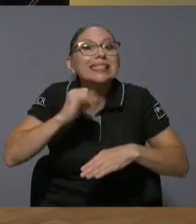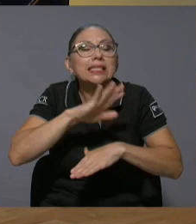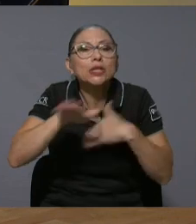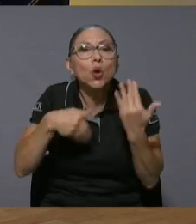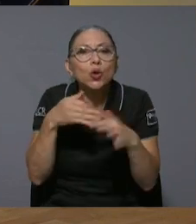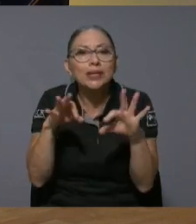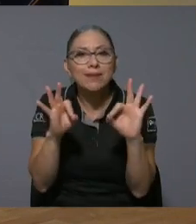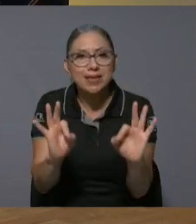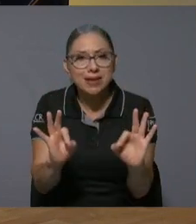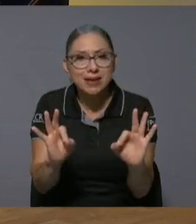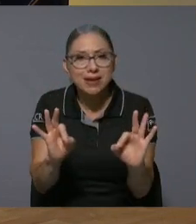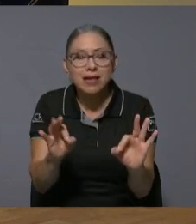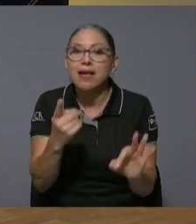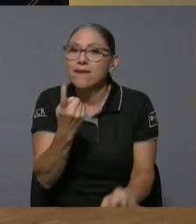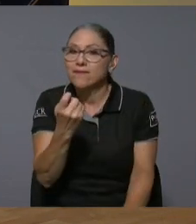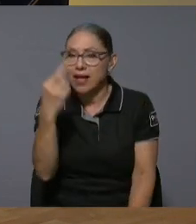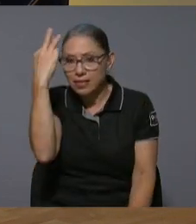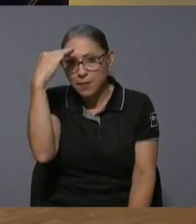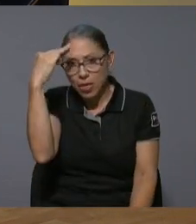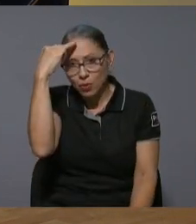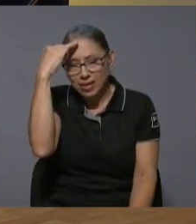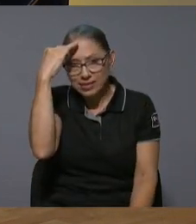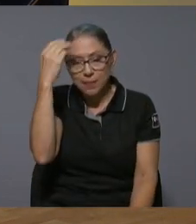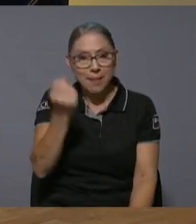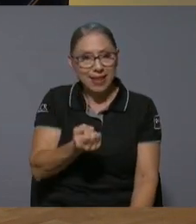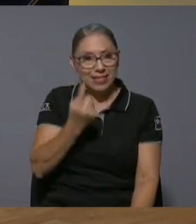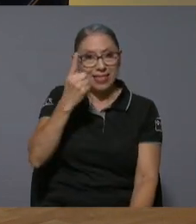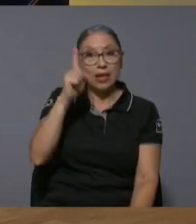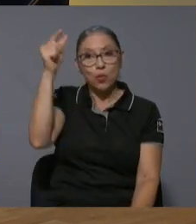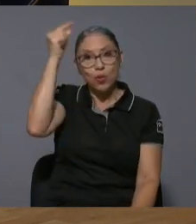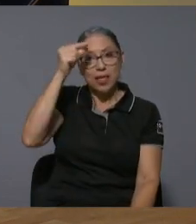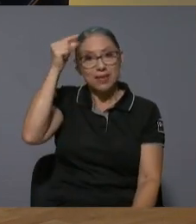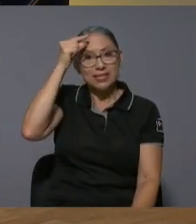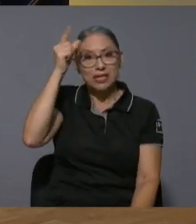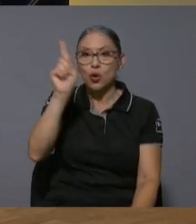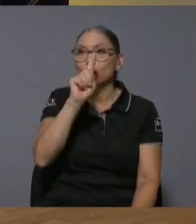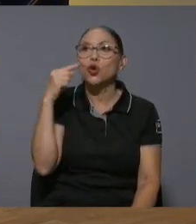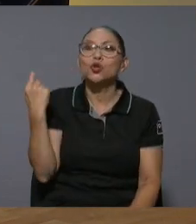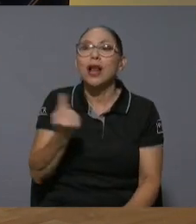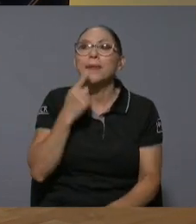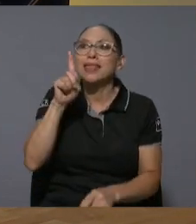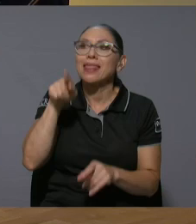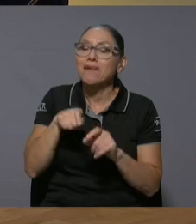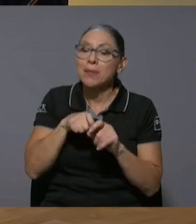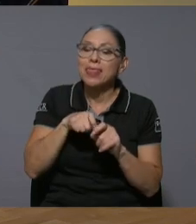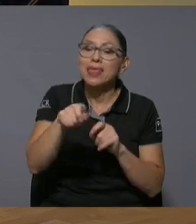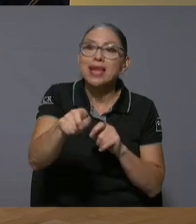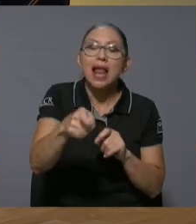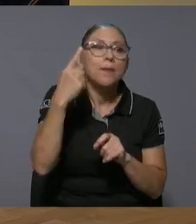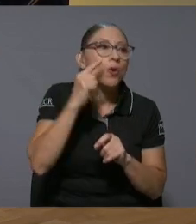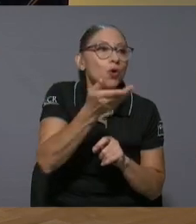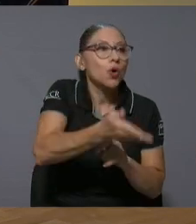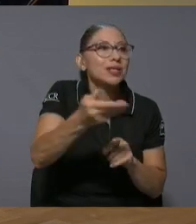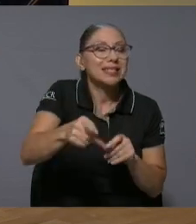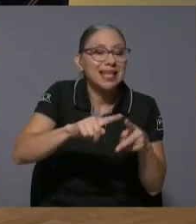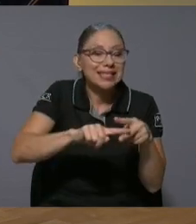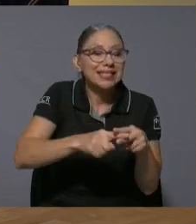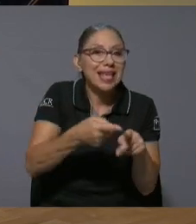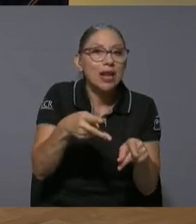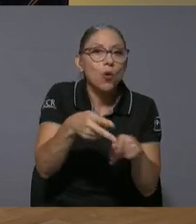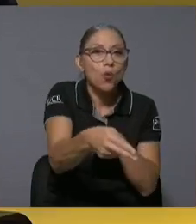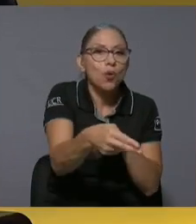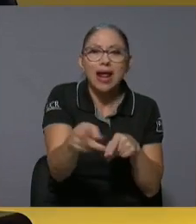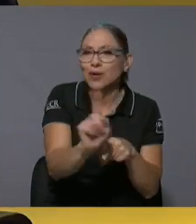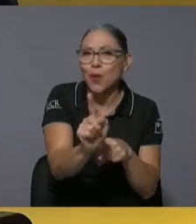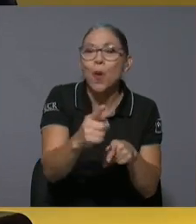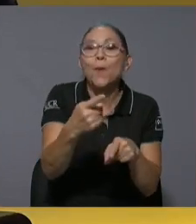falta madurez para saber que una administración primero no hay que medirla solo por lo que se inaugura sino también por qué prepara por qué gestiona entonces